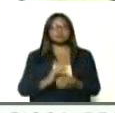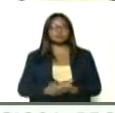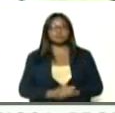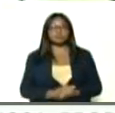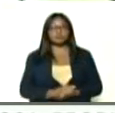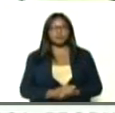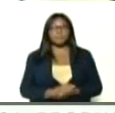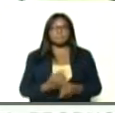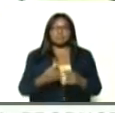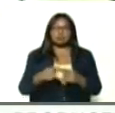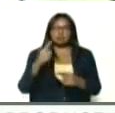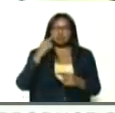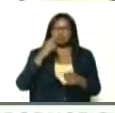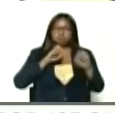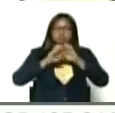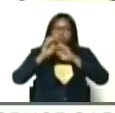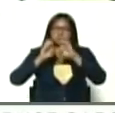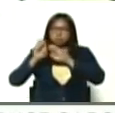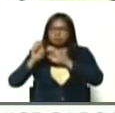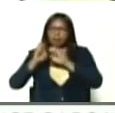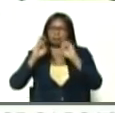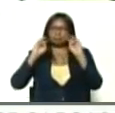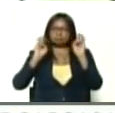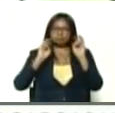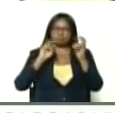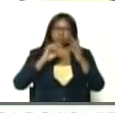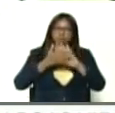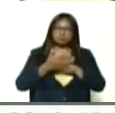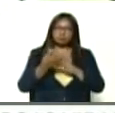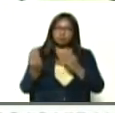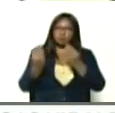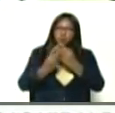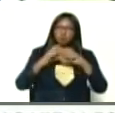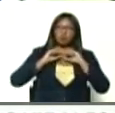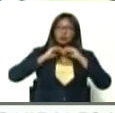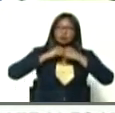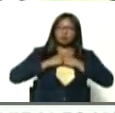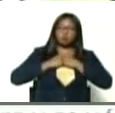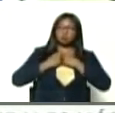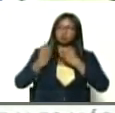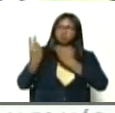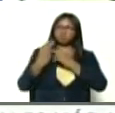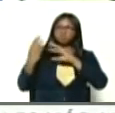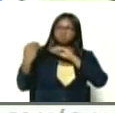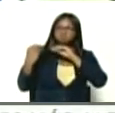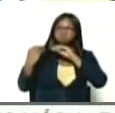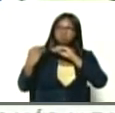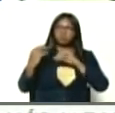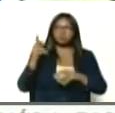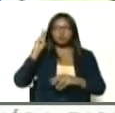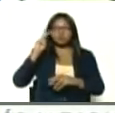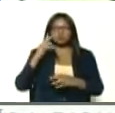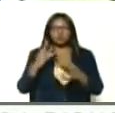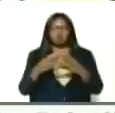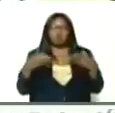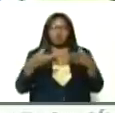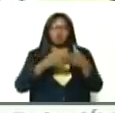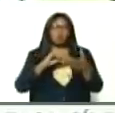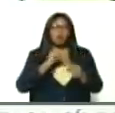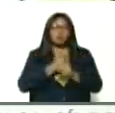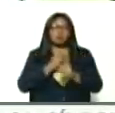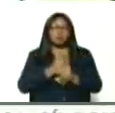pero yo me he puesto a estudiar el tema, con Aristóbulo, profesor Aristóbulo, y todo su equipo,